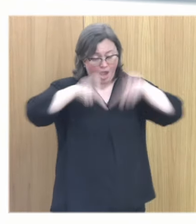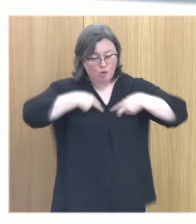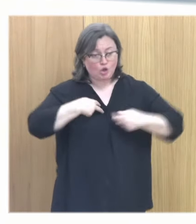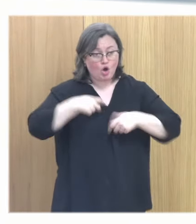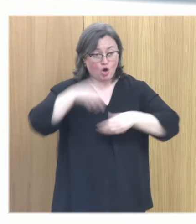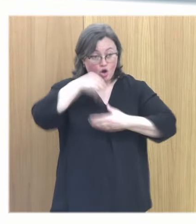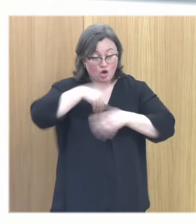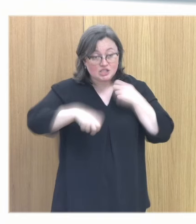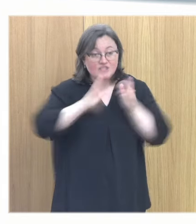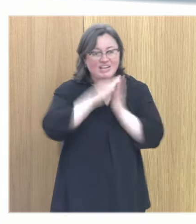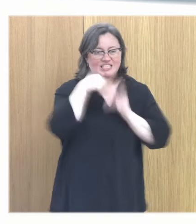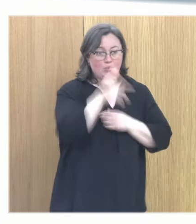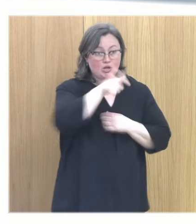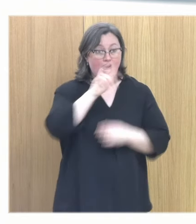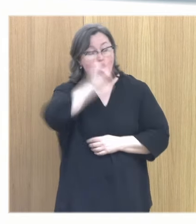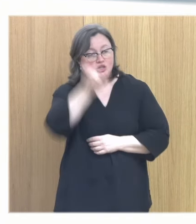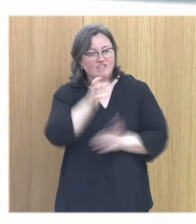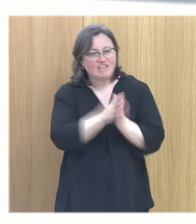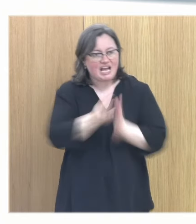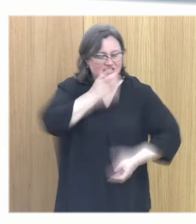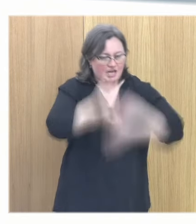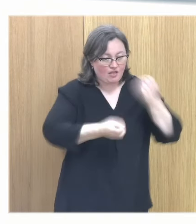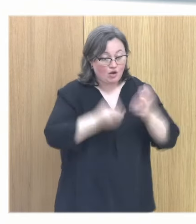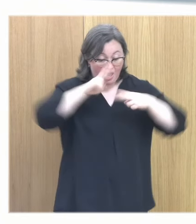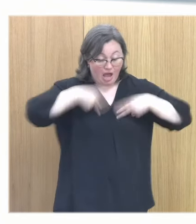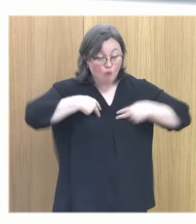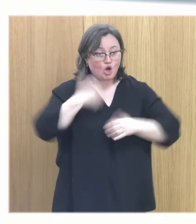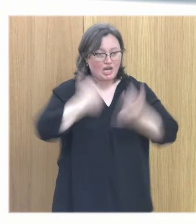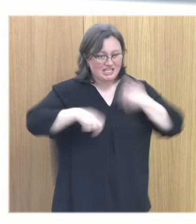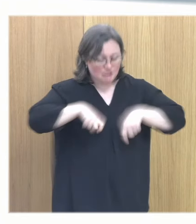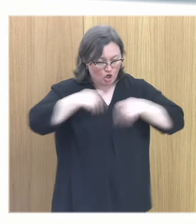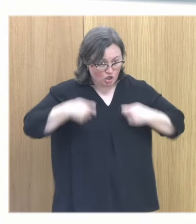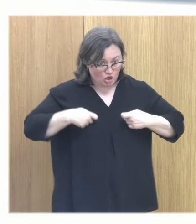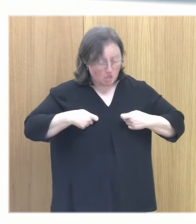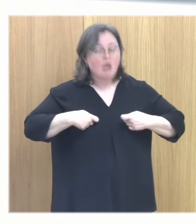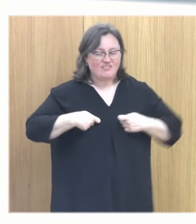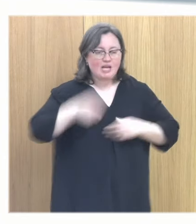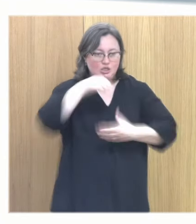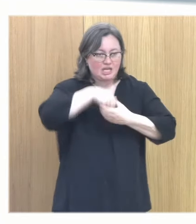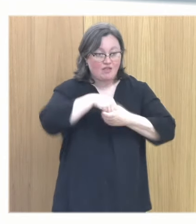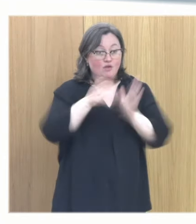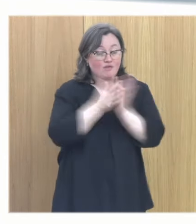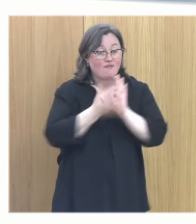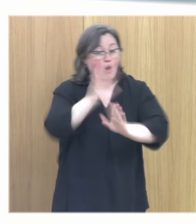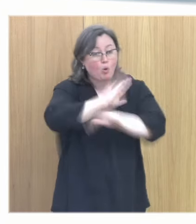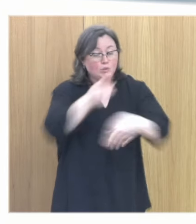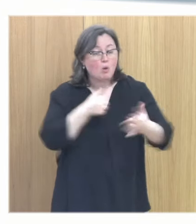la agresión a otras personas es externalización la autolesión es internalización y el extremo de la autolesión es el suicidio